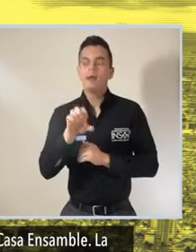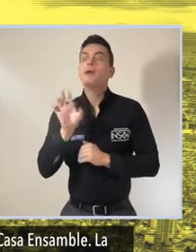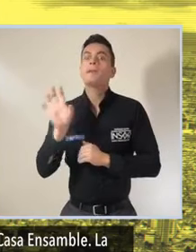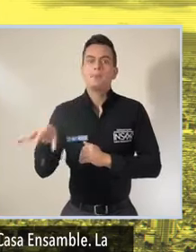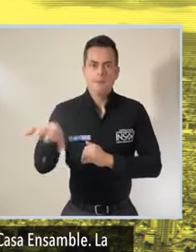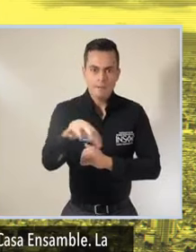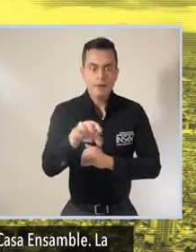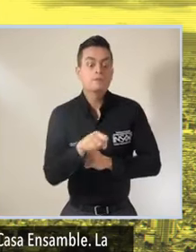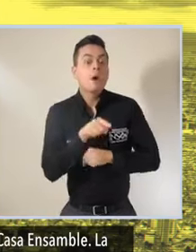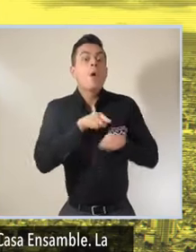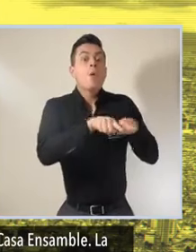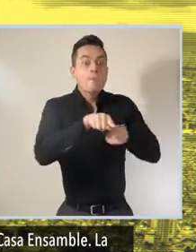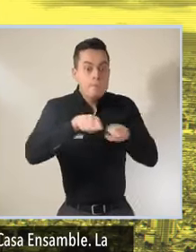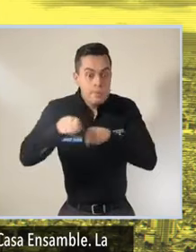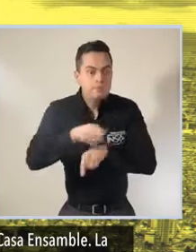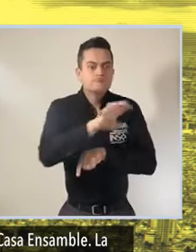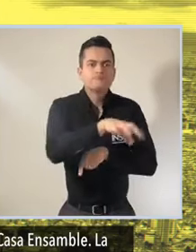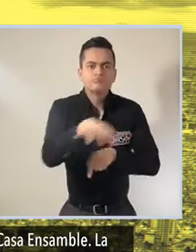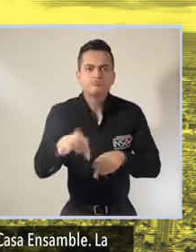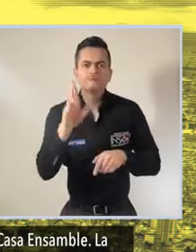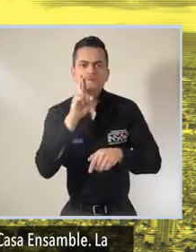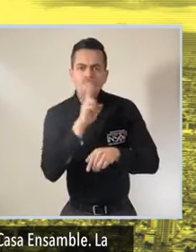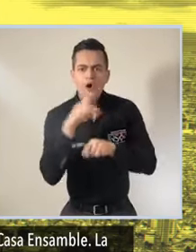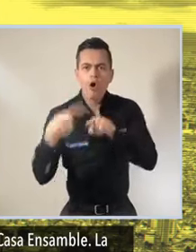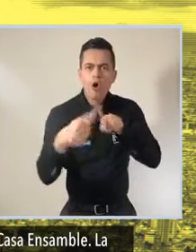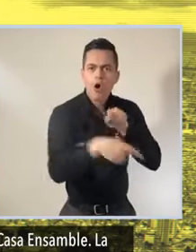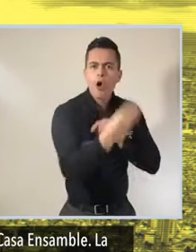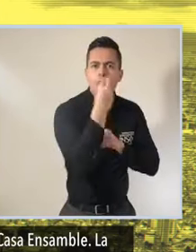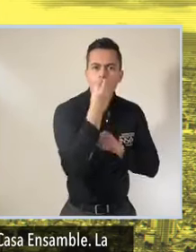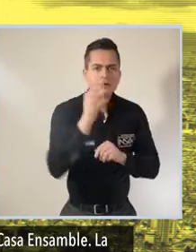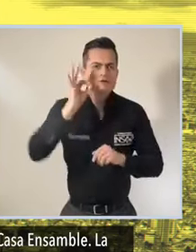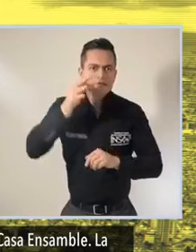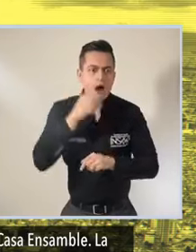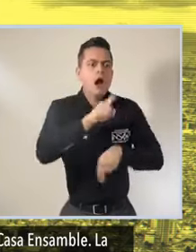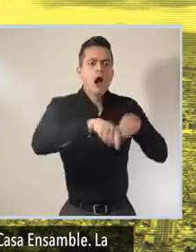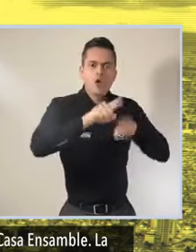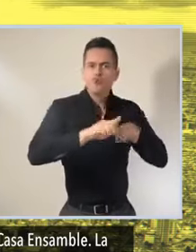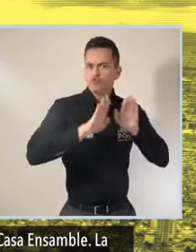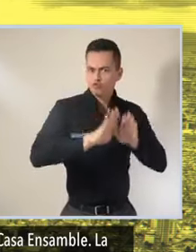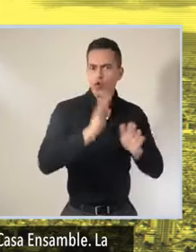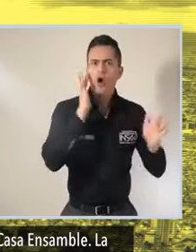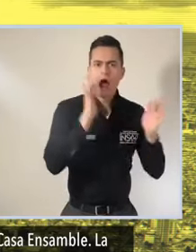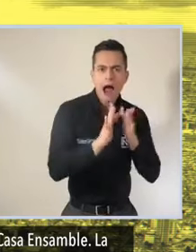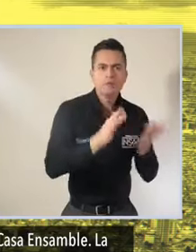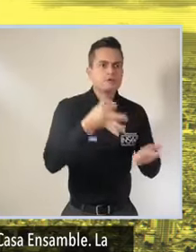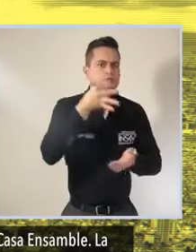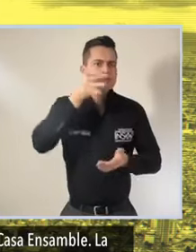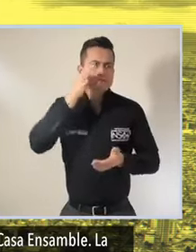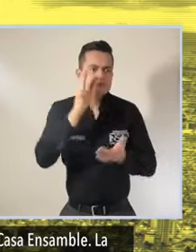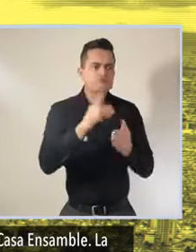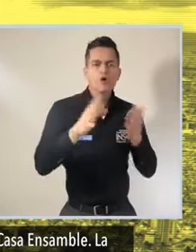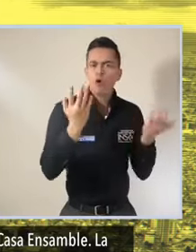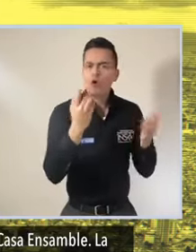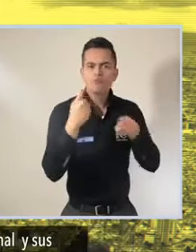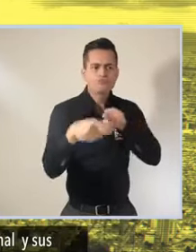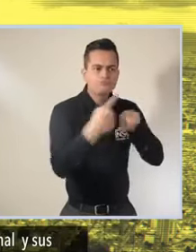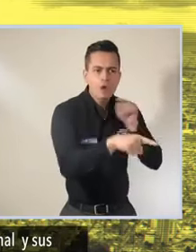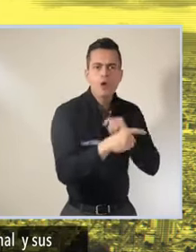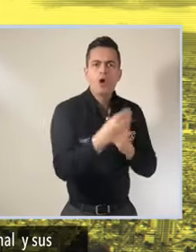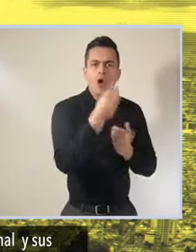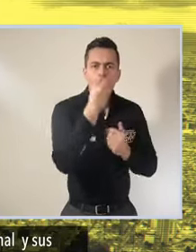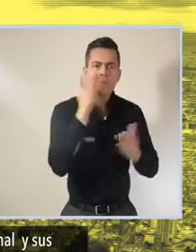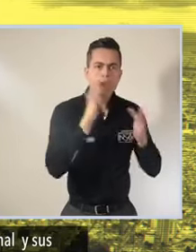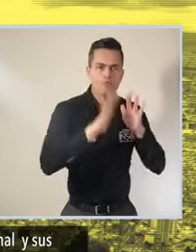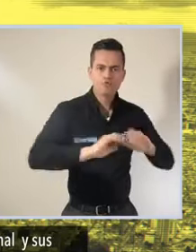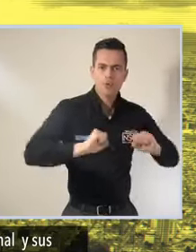Casa Ensamble la gastronomía tiene presencia en este lugar con un recorrido de sabores que